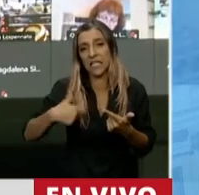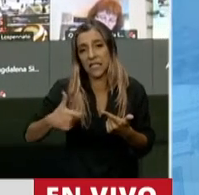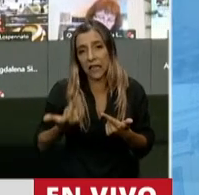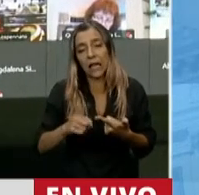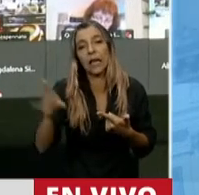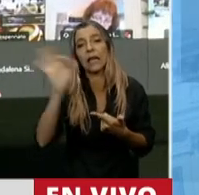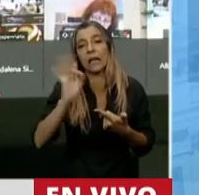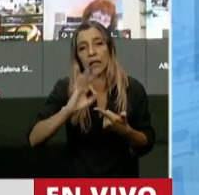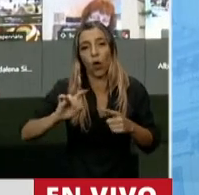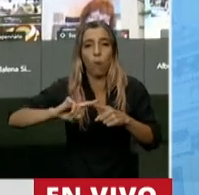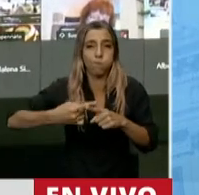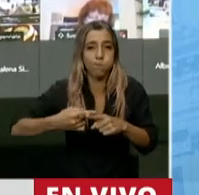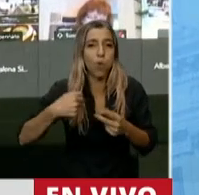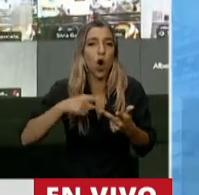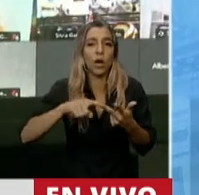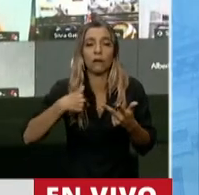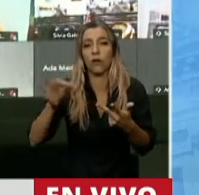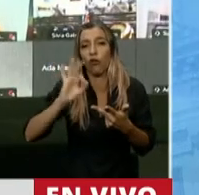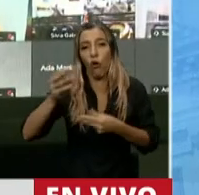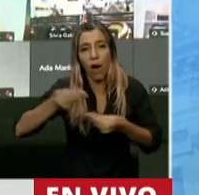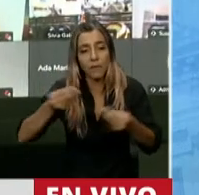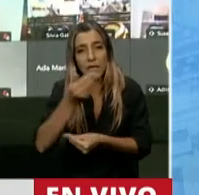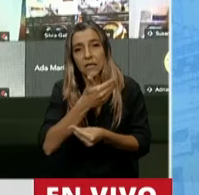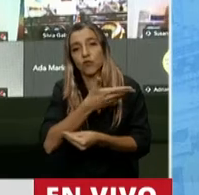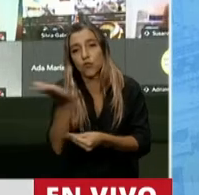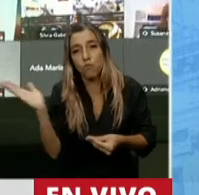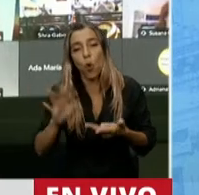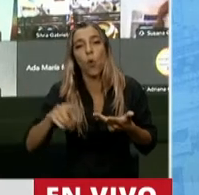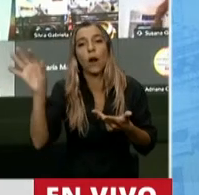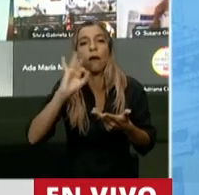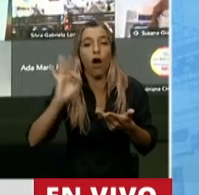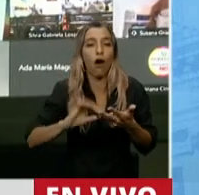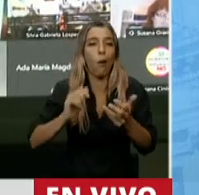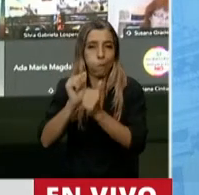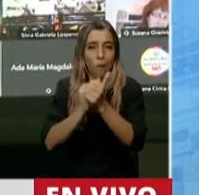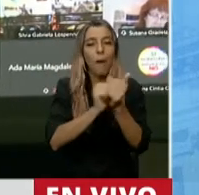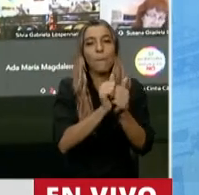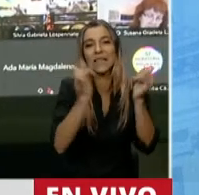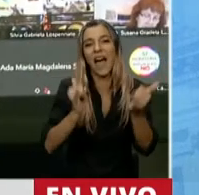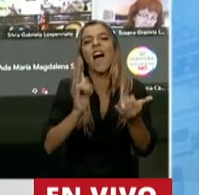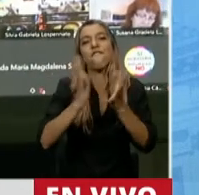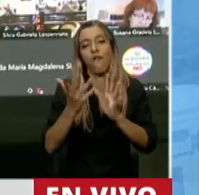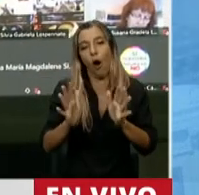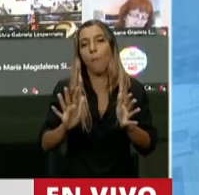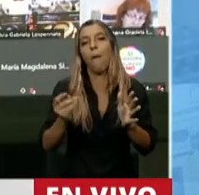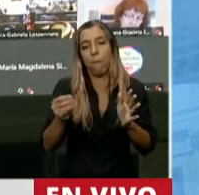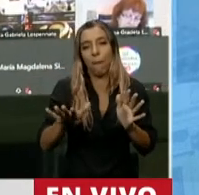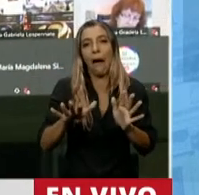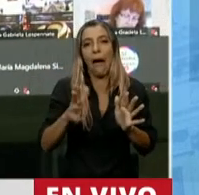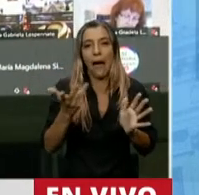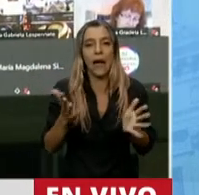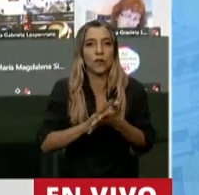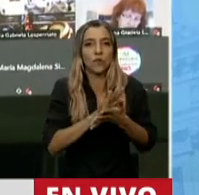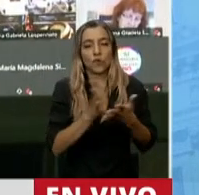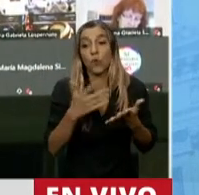política, la de la administración pública, la empresarial, ¿por qué no? Bueno, vayamos pensando cómo lo hacemos, vayámonos